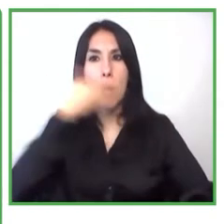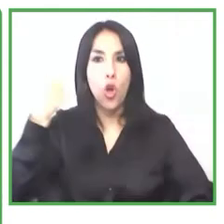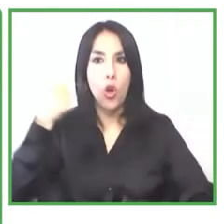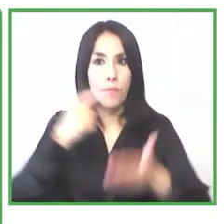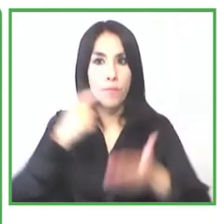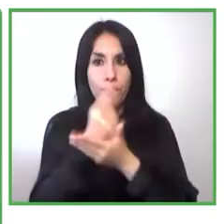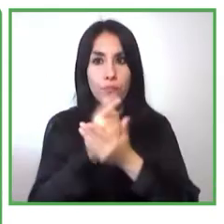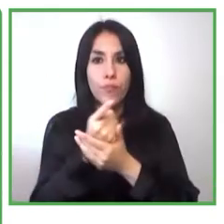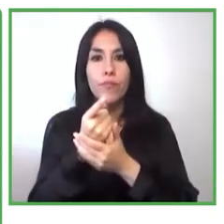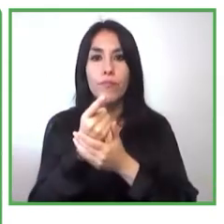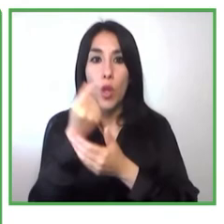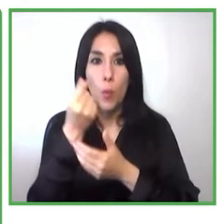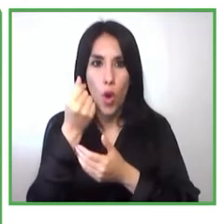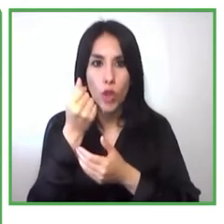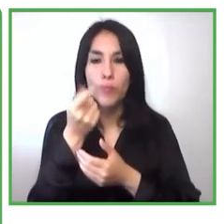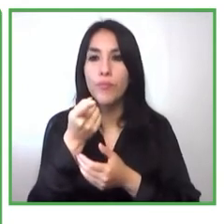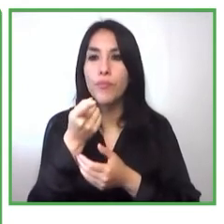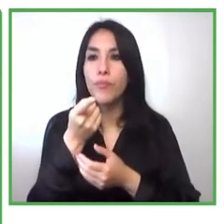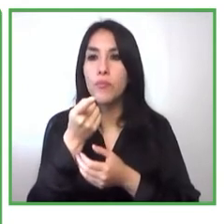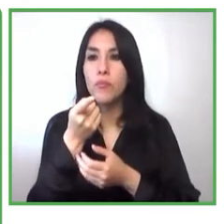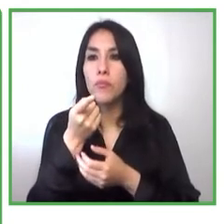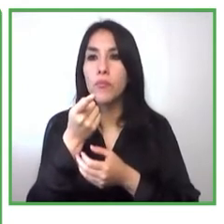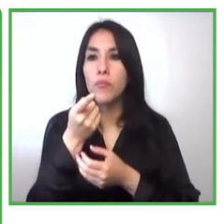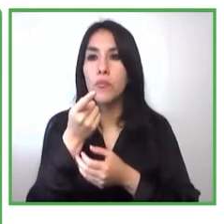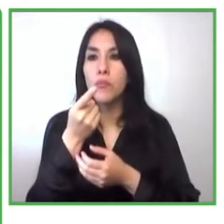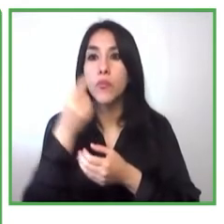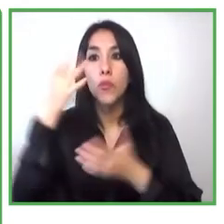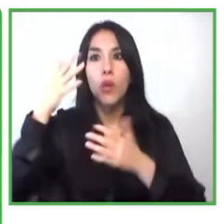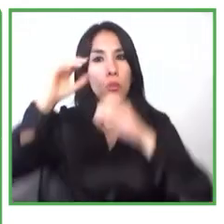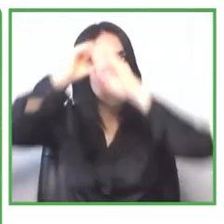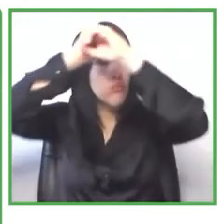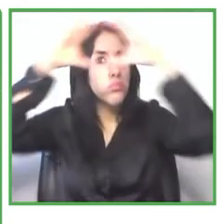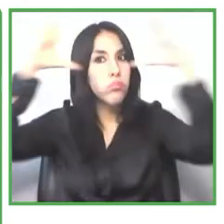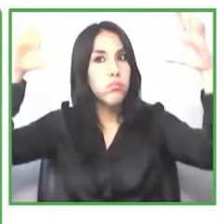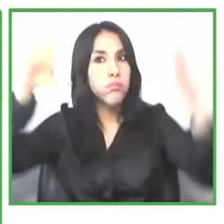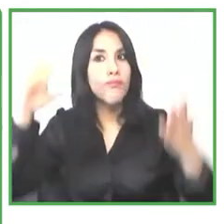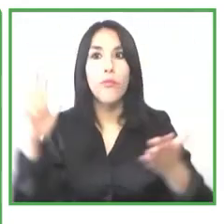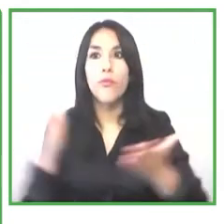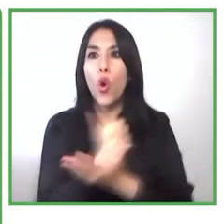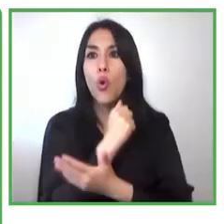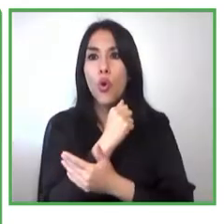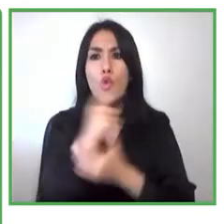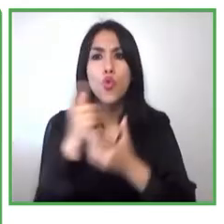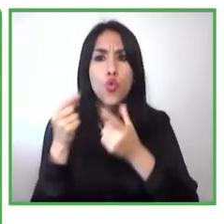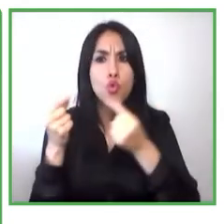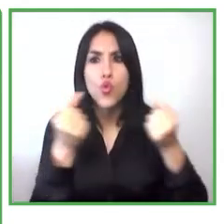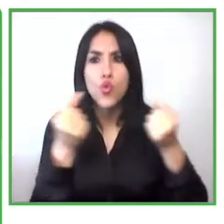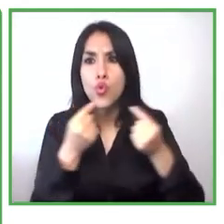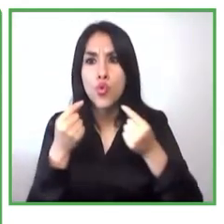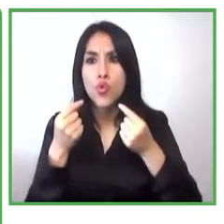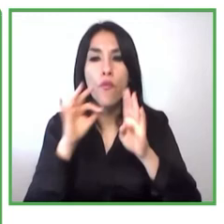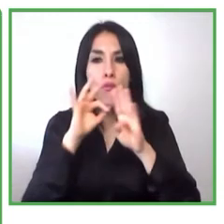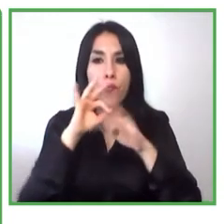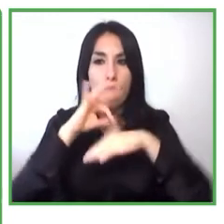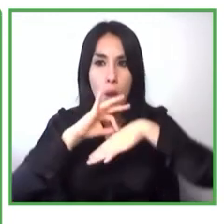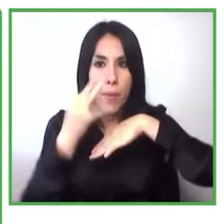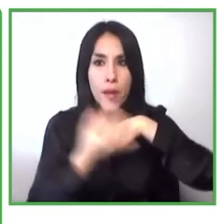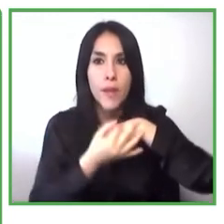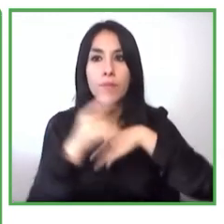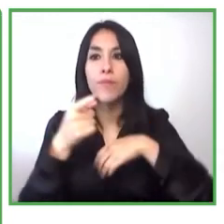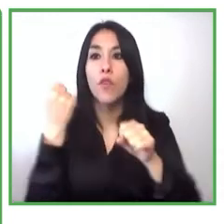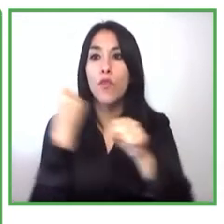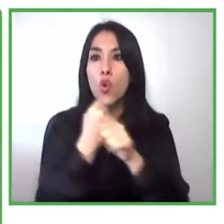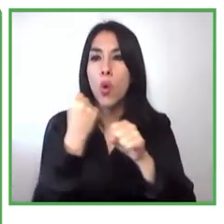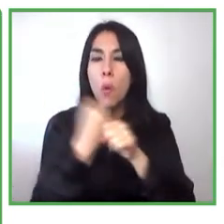desarrollamos como fundación distintas aristas y distintos trabajos el primero es que entregamos programas de apoyo